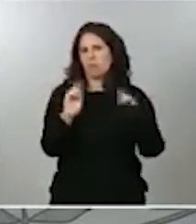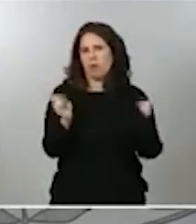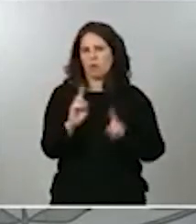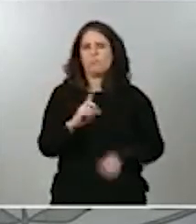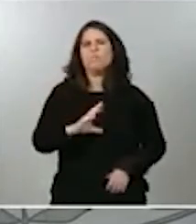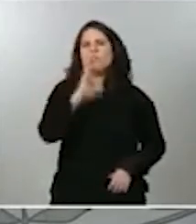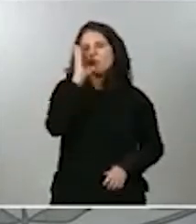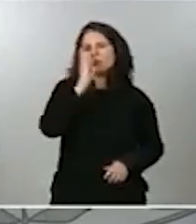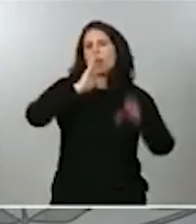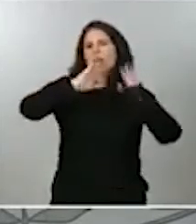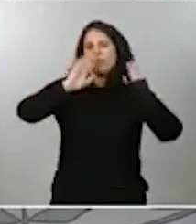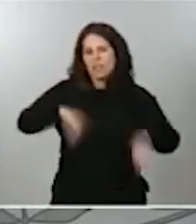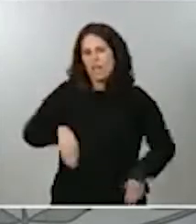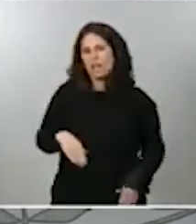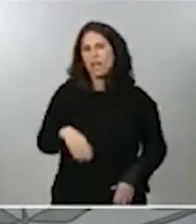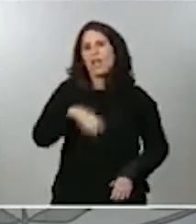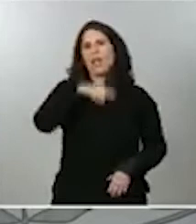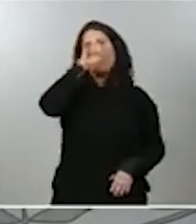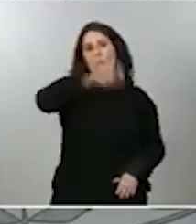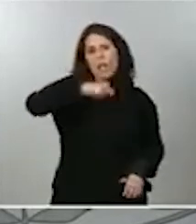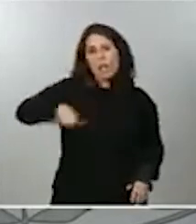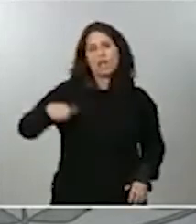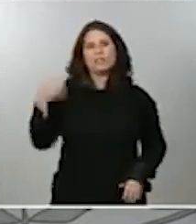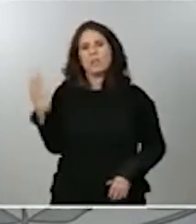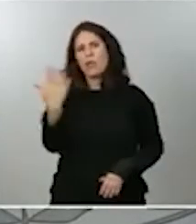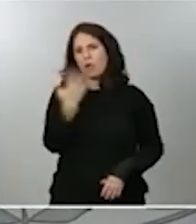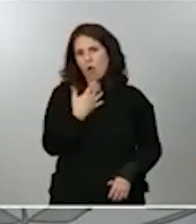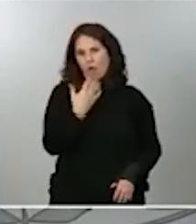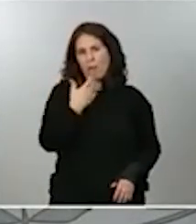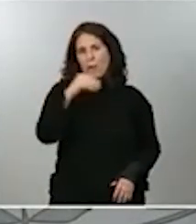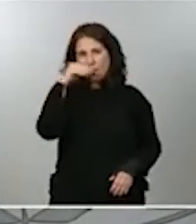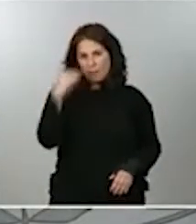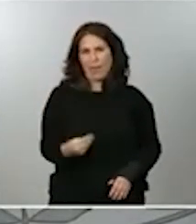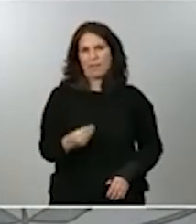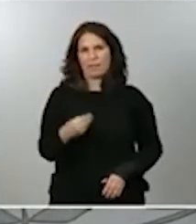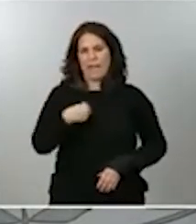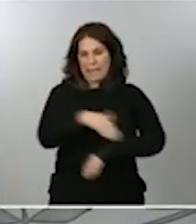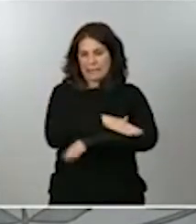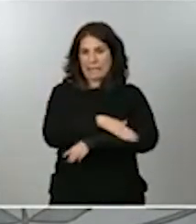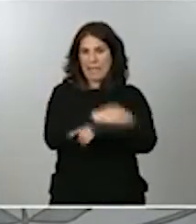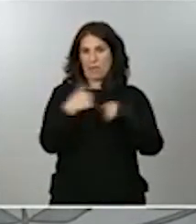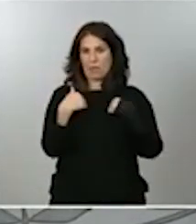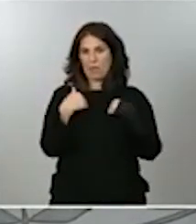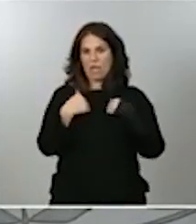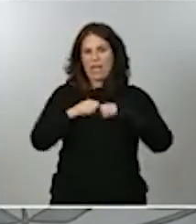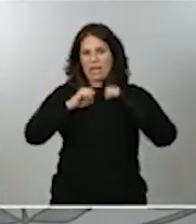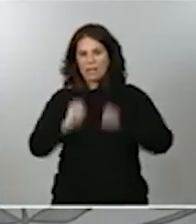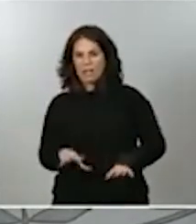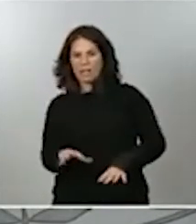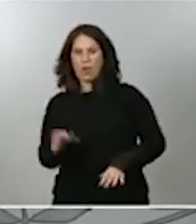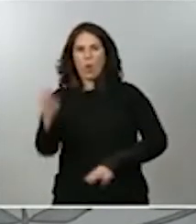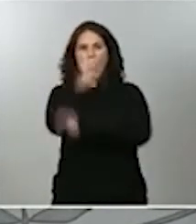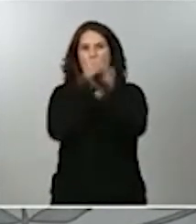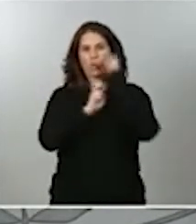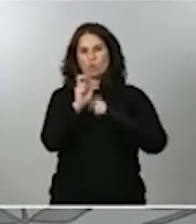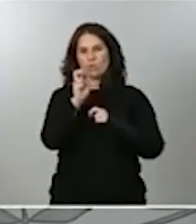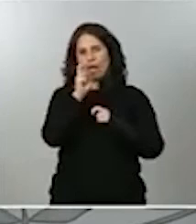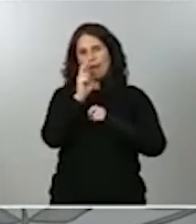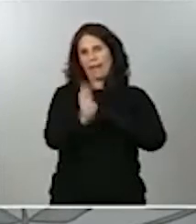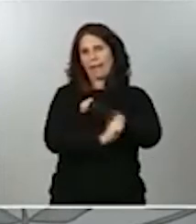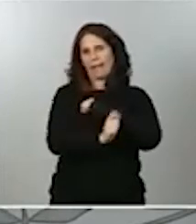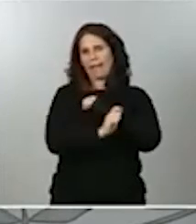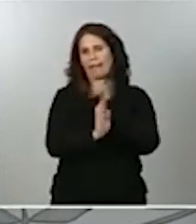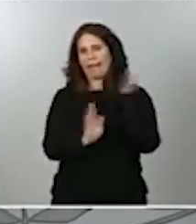los ciudadanos tienen que conocer que el Estado no se va a rendir ni va a buscar atajos en la lucha contra este fraude fiscal.